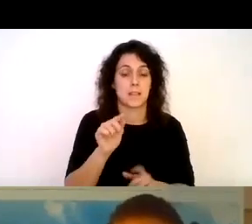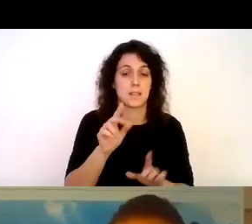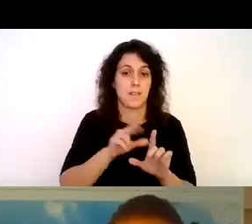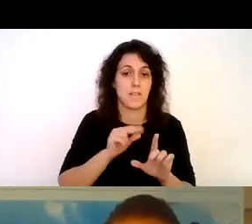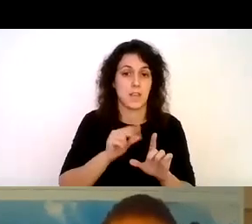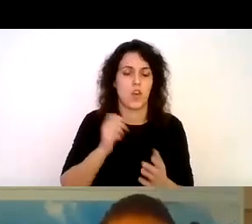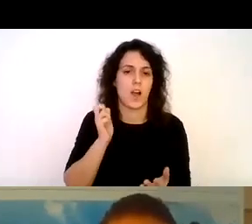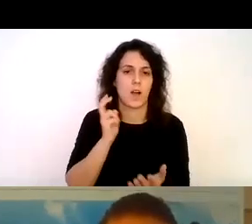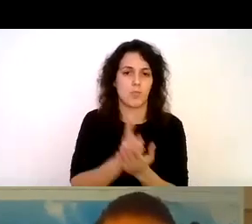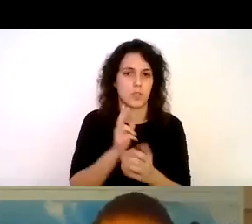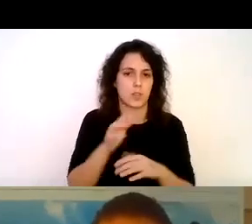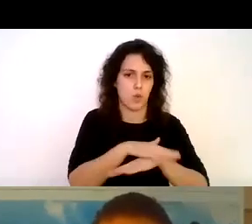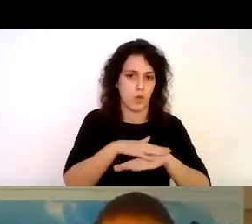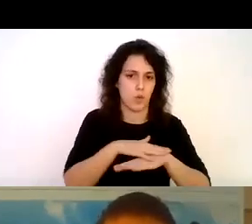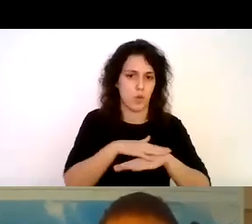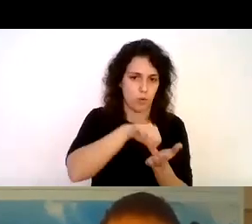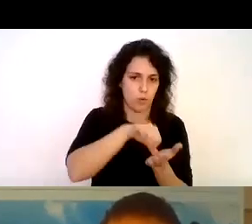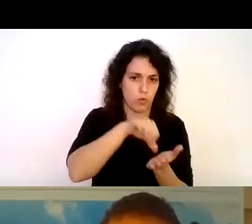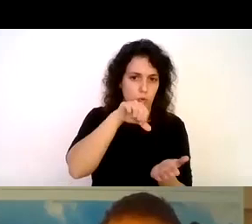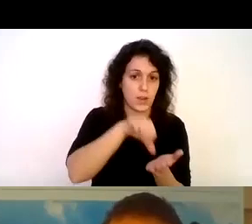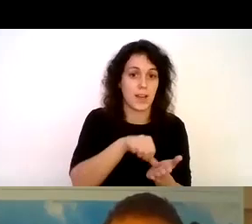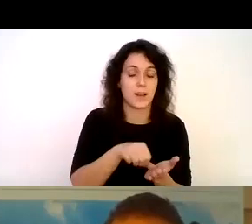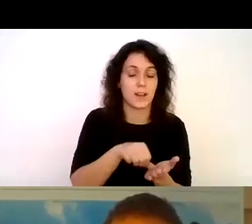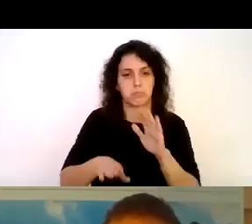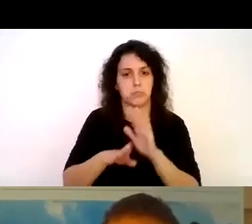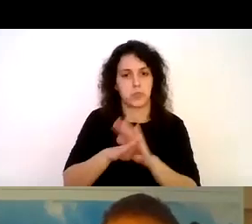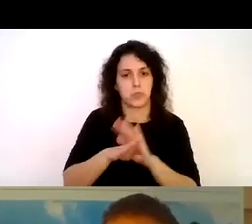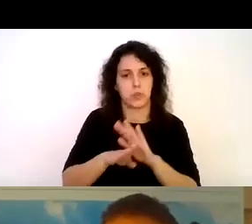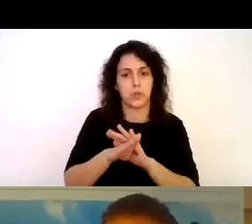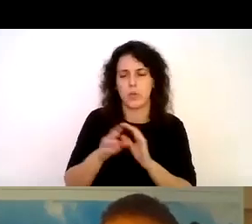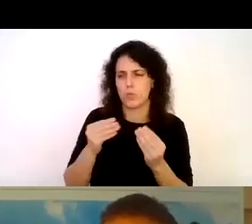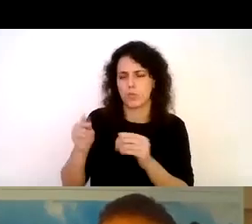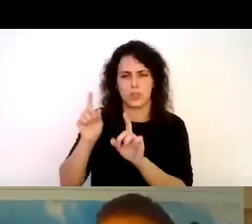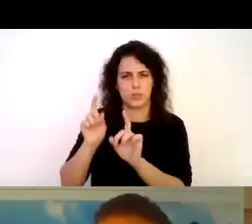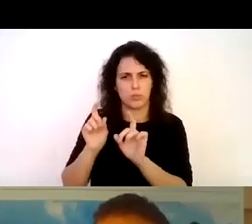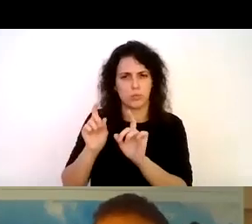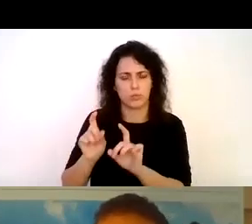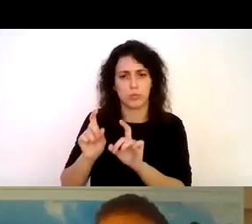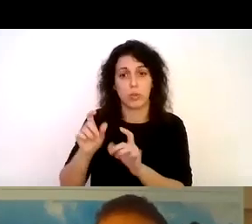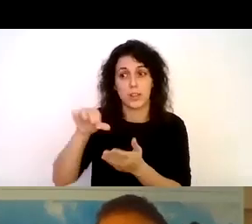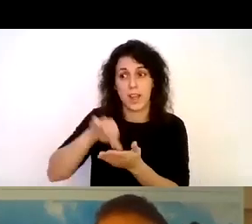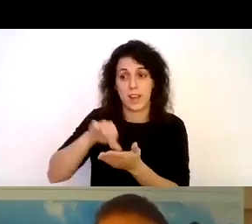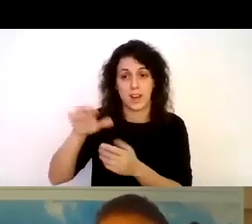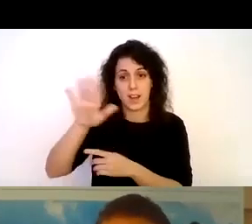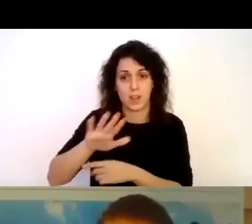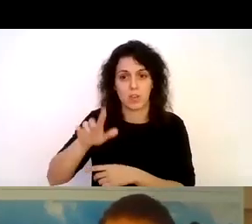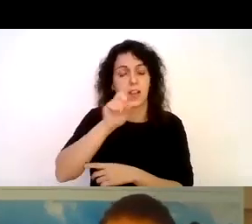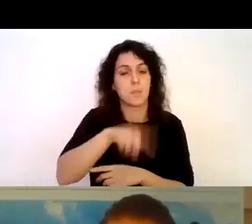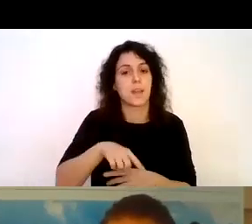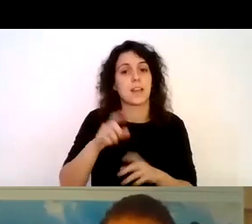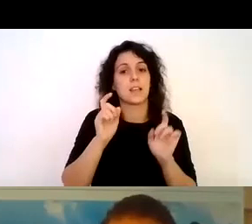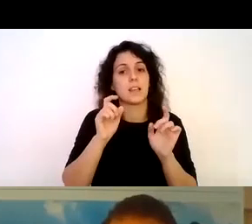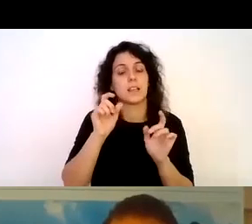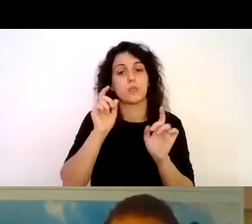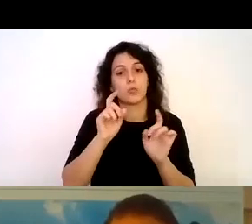apuesta del gobierno local Baja California Sur hoy continúan muchos instructores en la región también hay instructores que viajaron